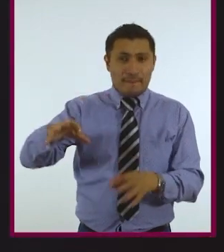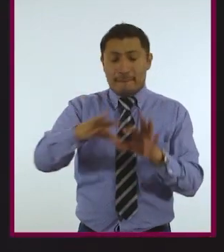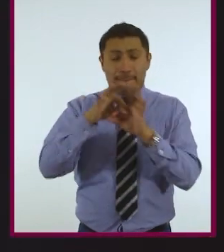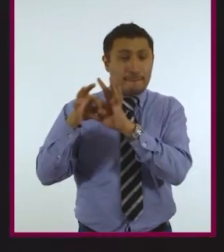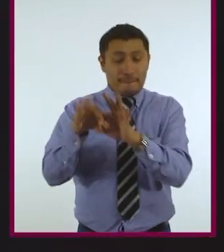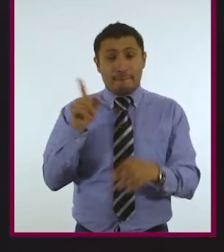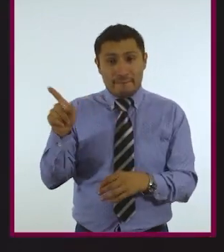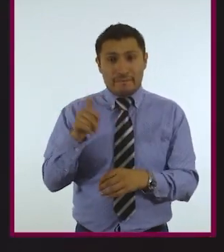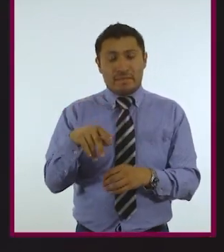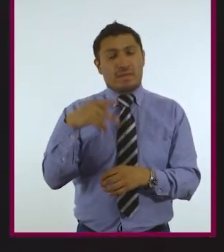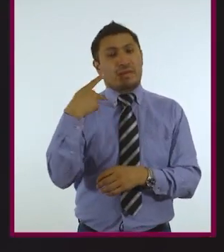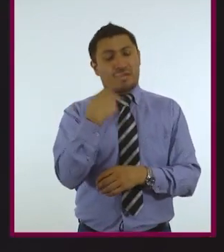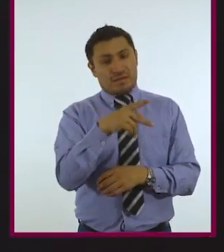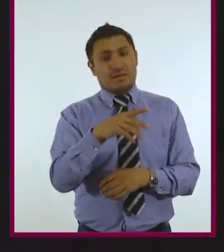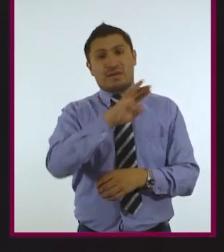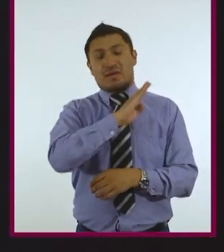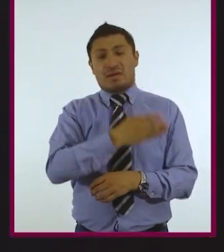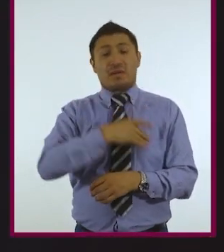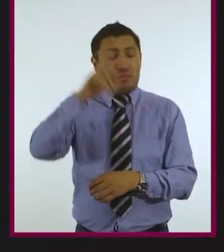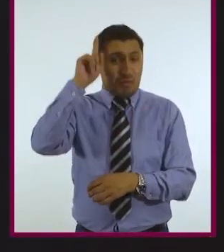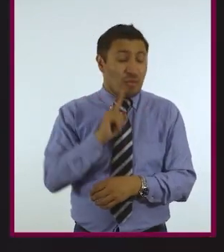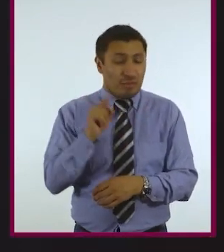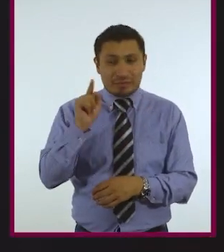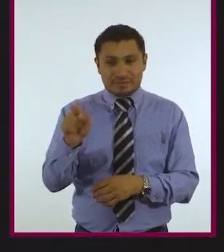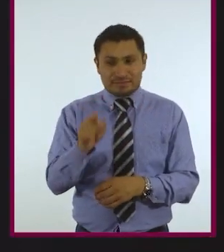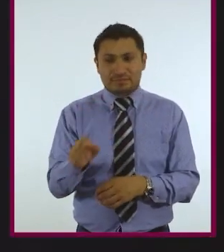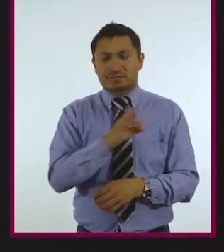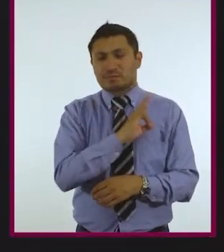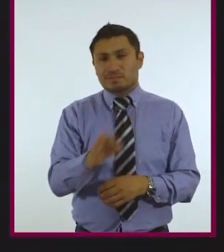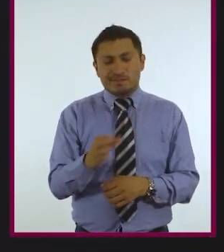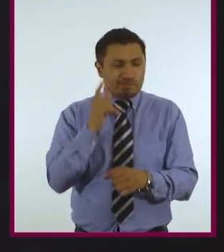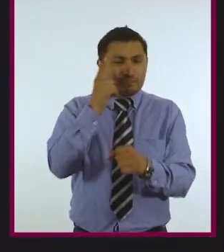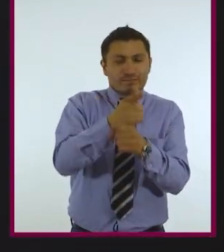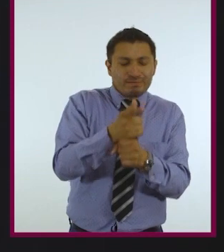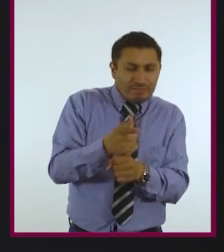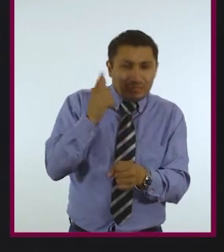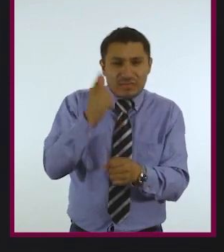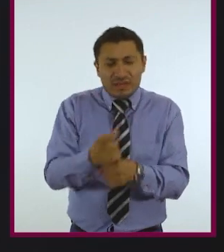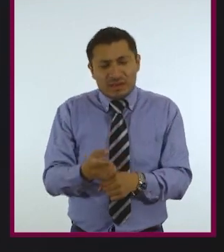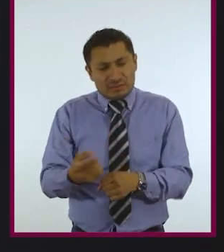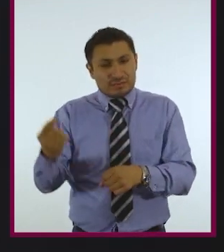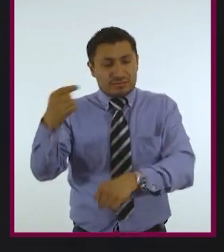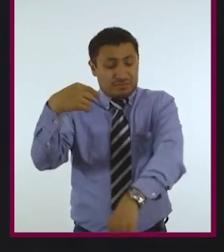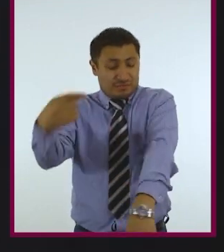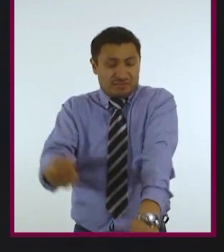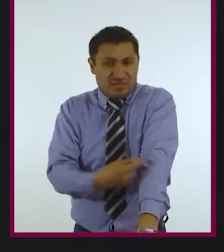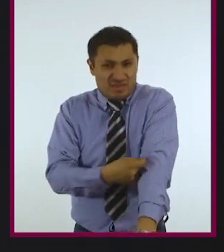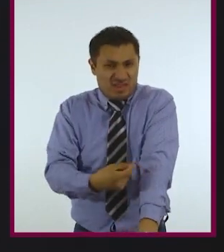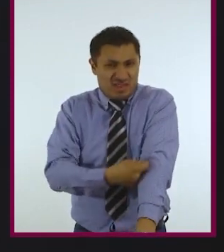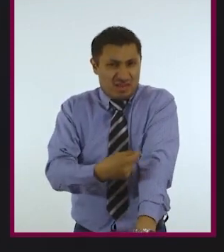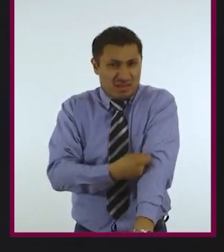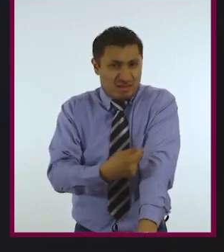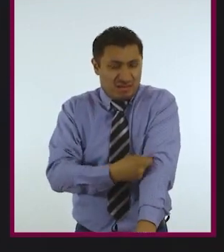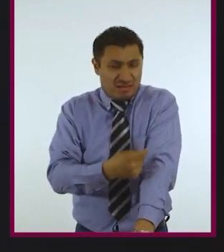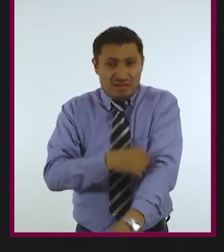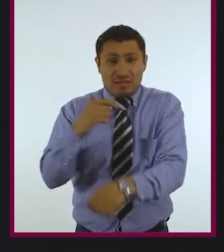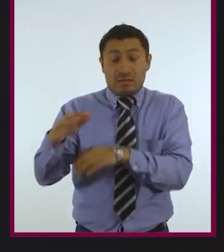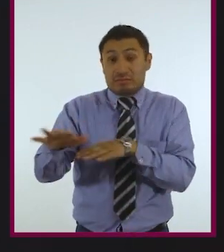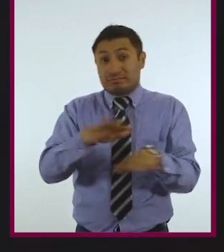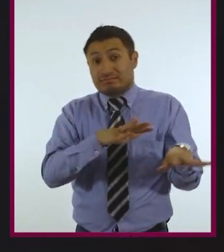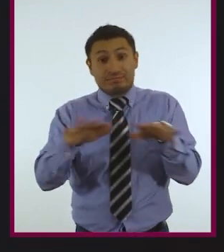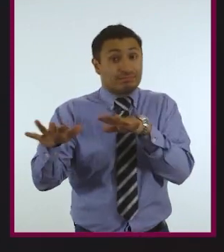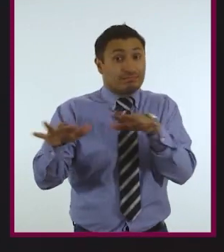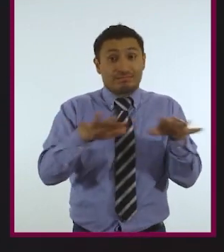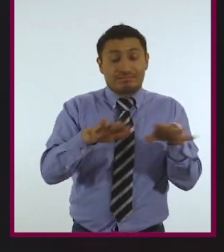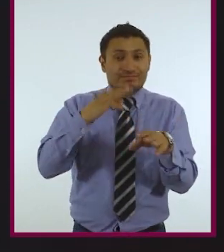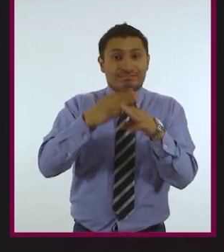parte, la coreógrafa española Moon Rivas es capaz de detectar, a través de un implante en su brazo izquierdo, todo sismo que se